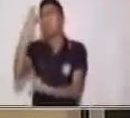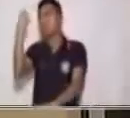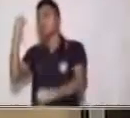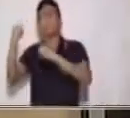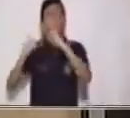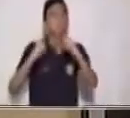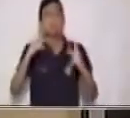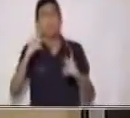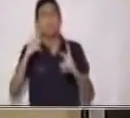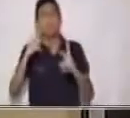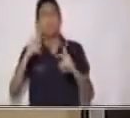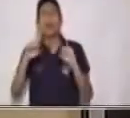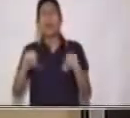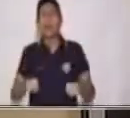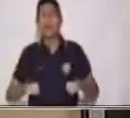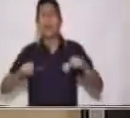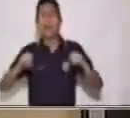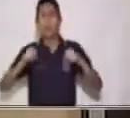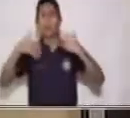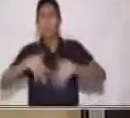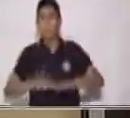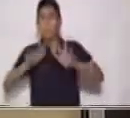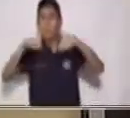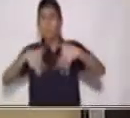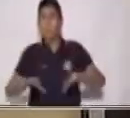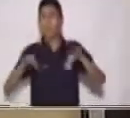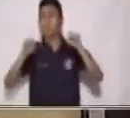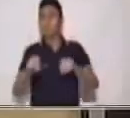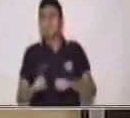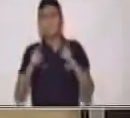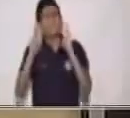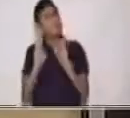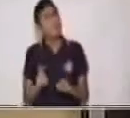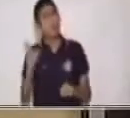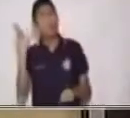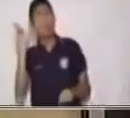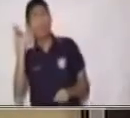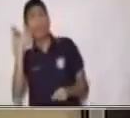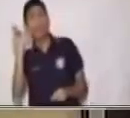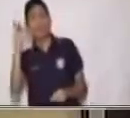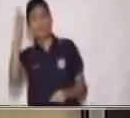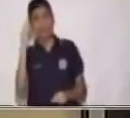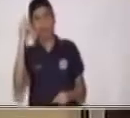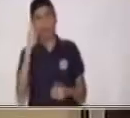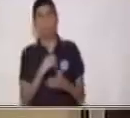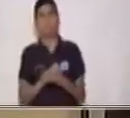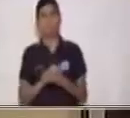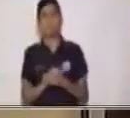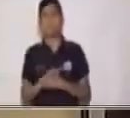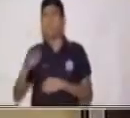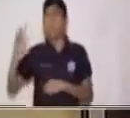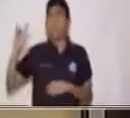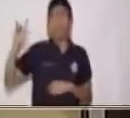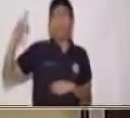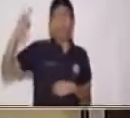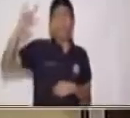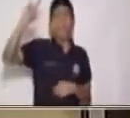remo y siempre escuchan la radio. Le damos la otra vez. Le damos aventuras de Rita.